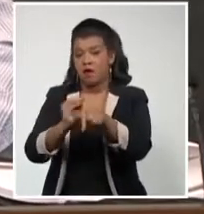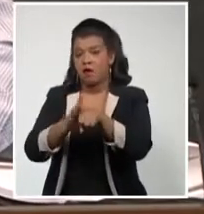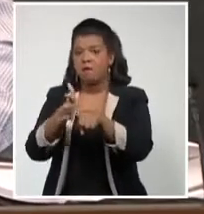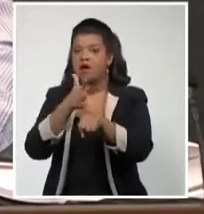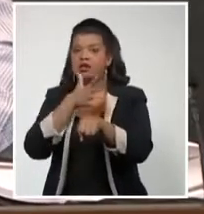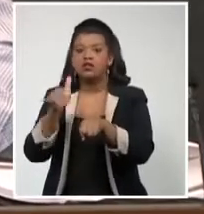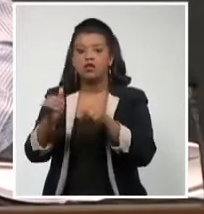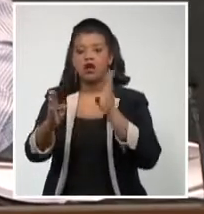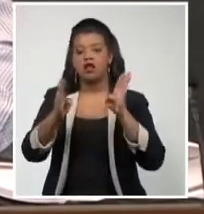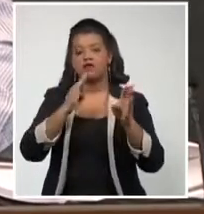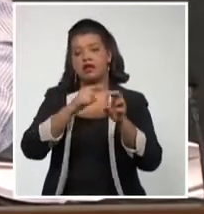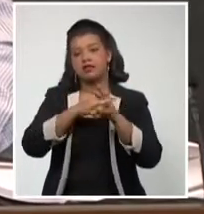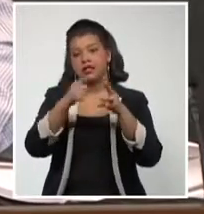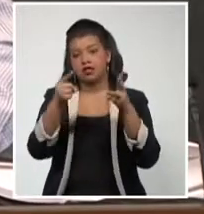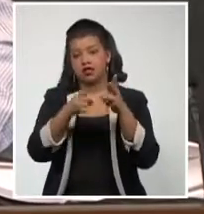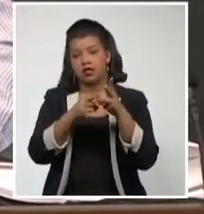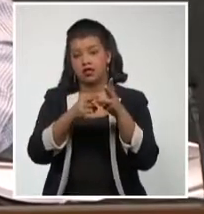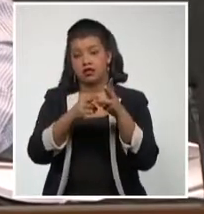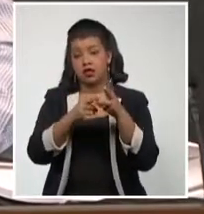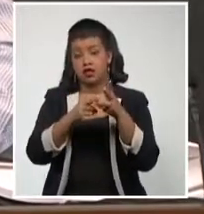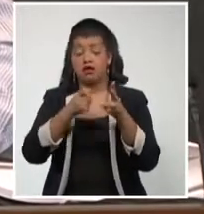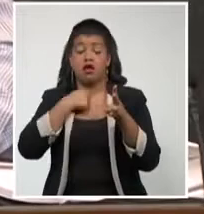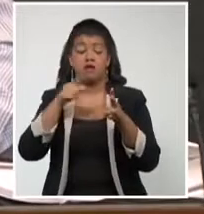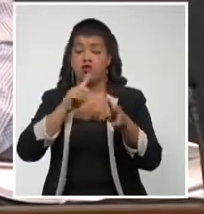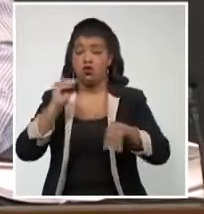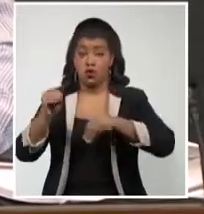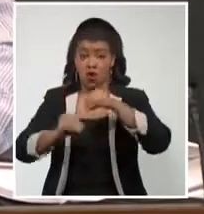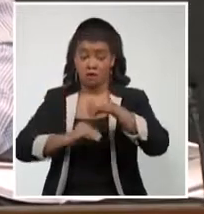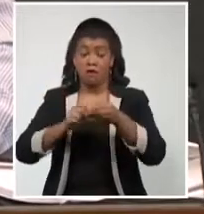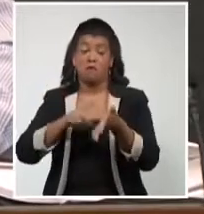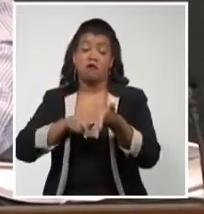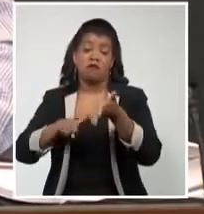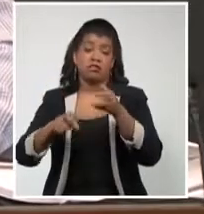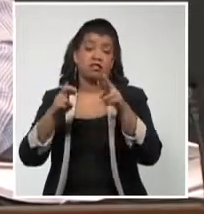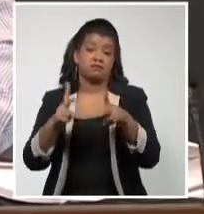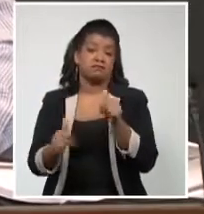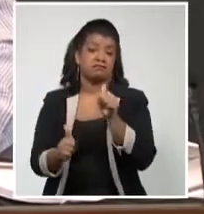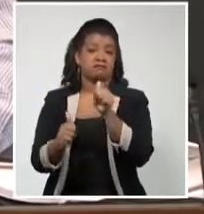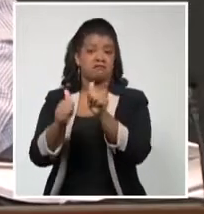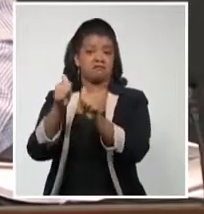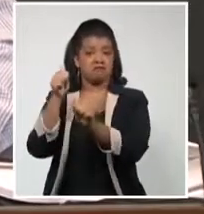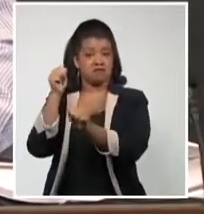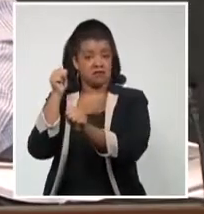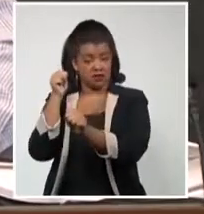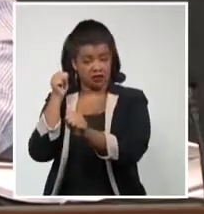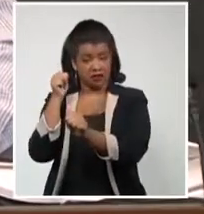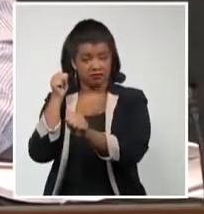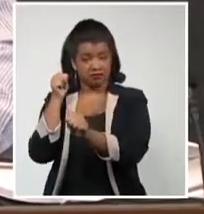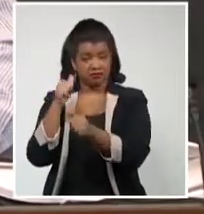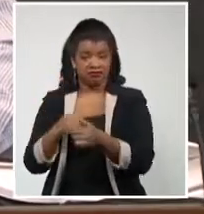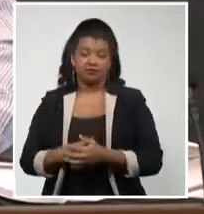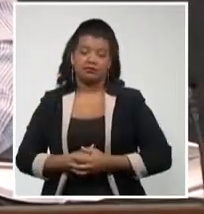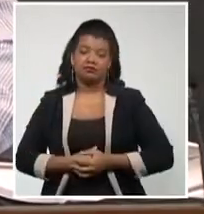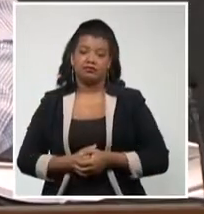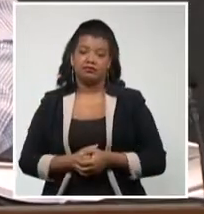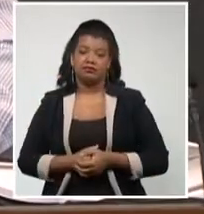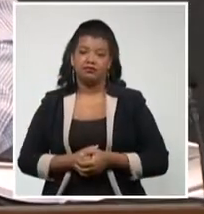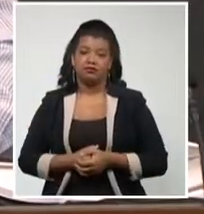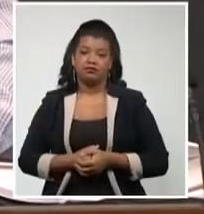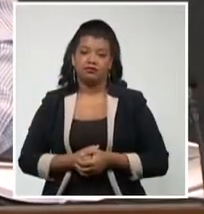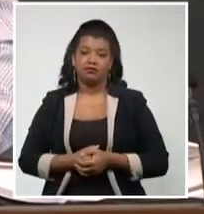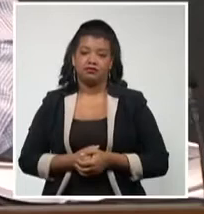de no revertir esta situación serían provincias que retrocederían de la nueva normalidad a la etapa